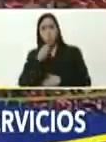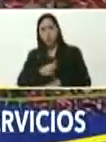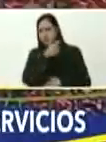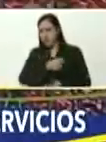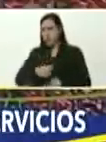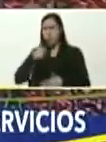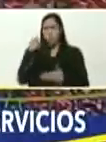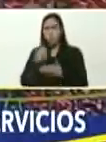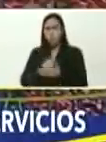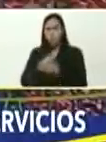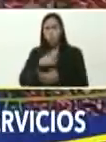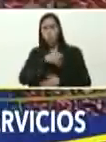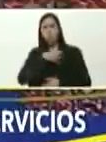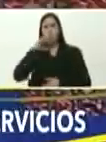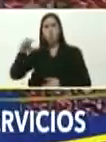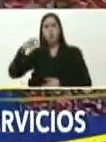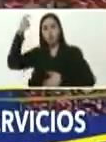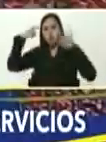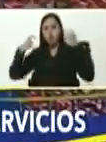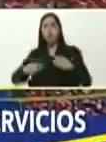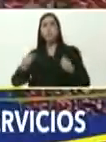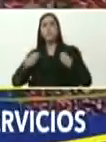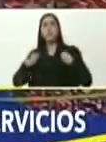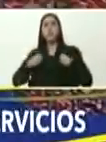los luchadores, en los patriotas, Chávez vive,